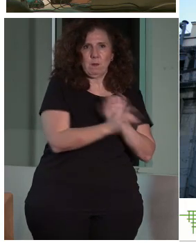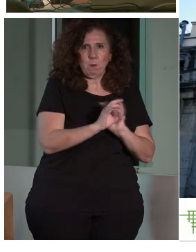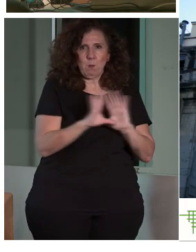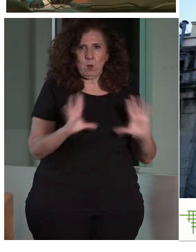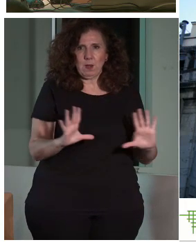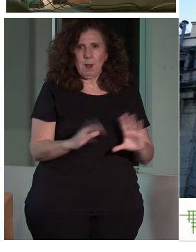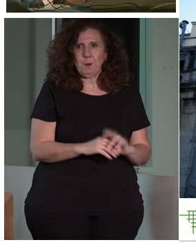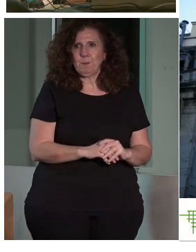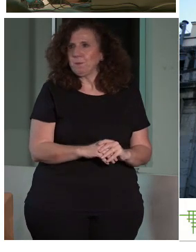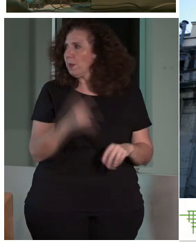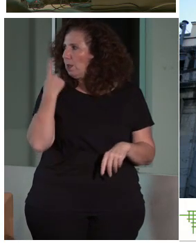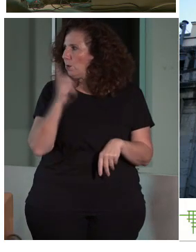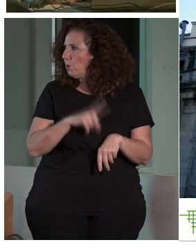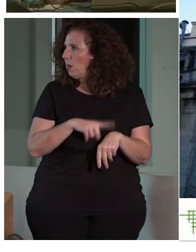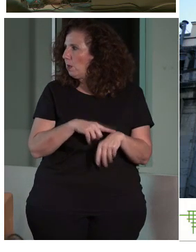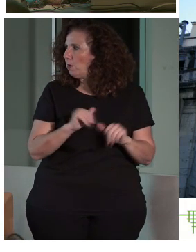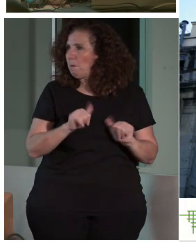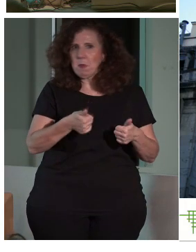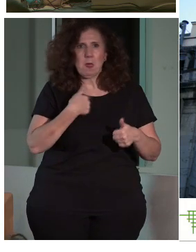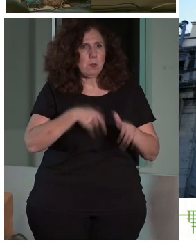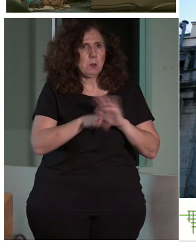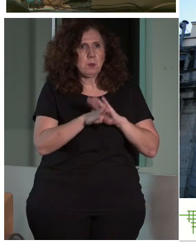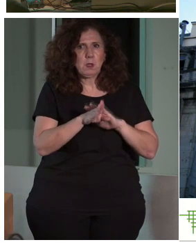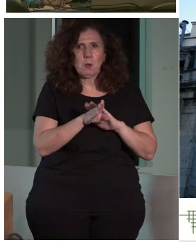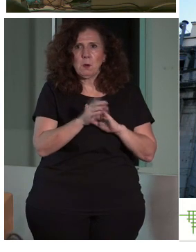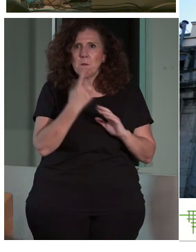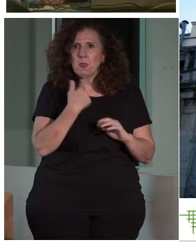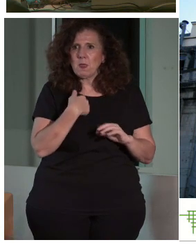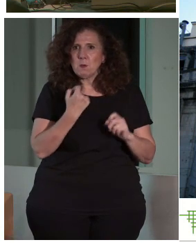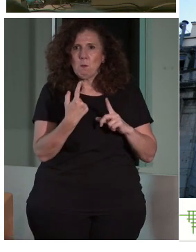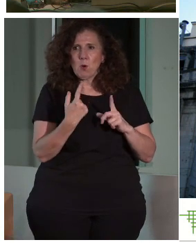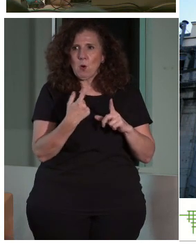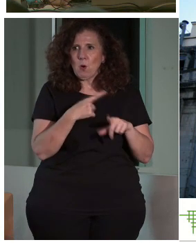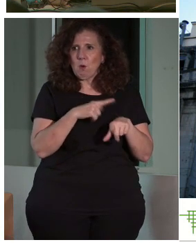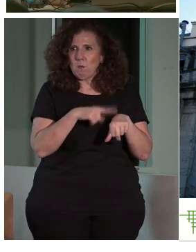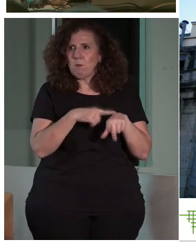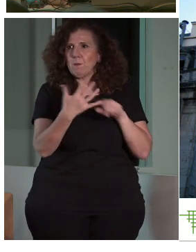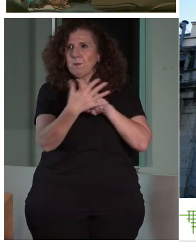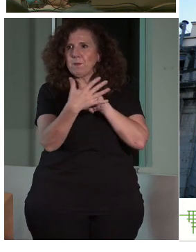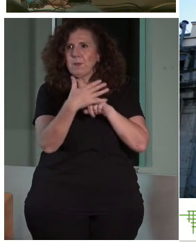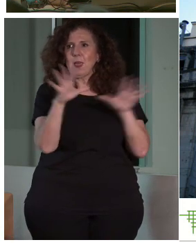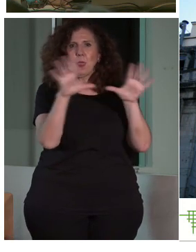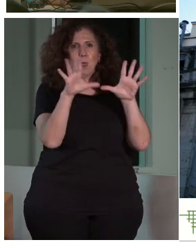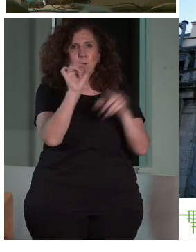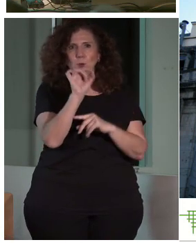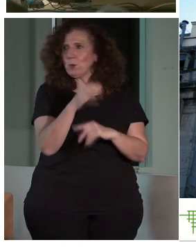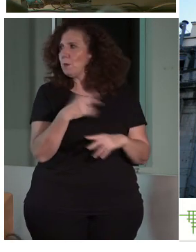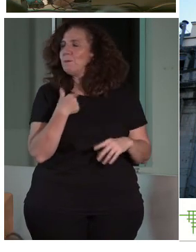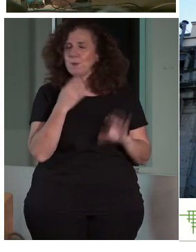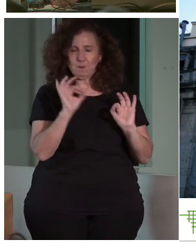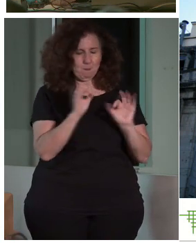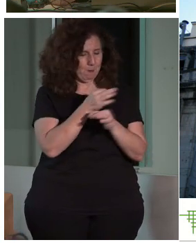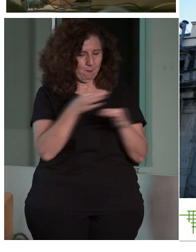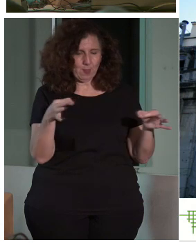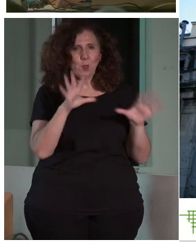Bueno, no sé a qué hora he empezado, o sea, que yo sigo… Me decís un poco, porque… ¿Cuánto me queda? Perfecto,